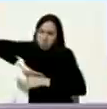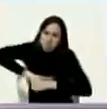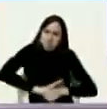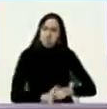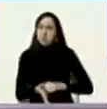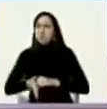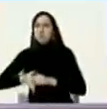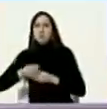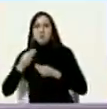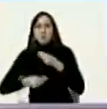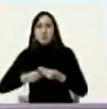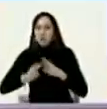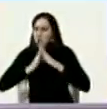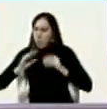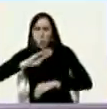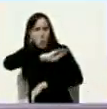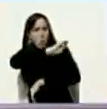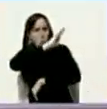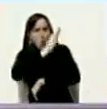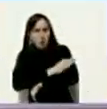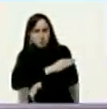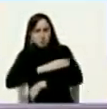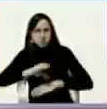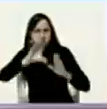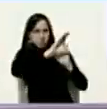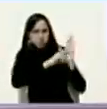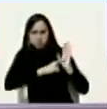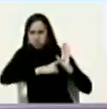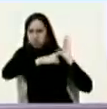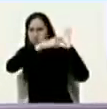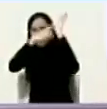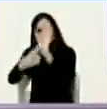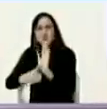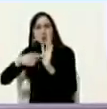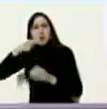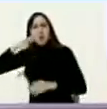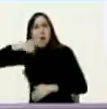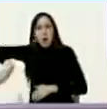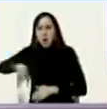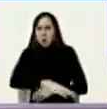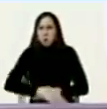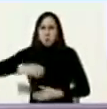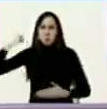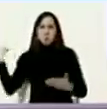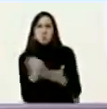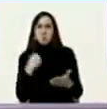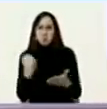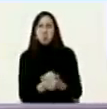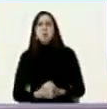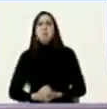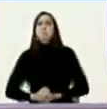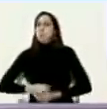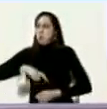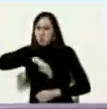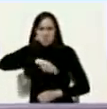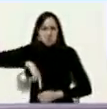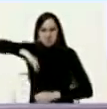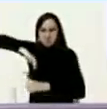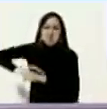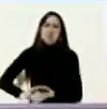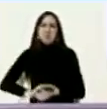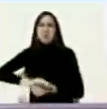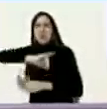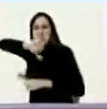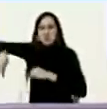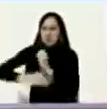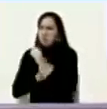con la fuerza de la constitución de la democracia y del pueblo venezolano así de sencillo lo aplastamos al tal Juan